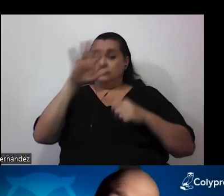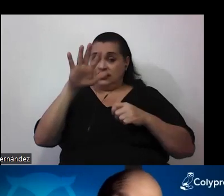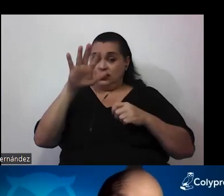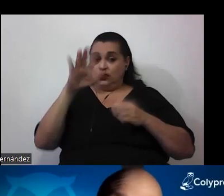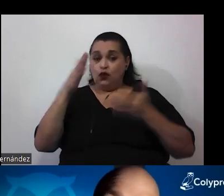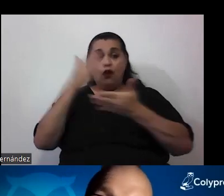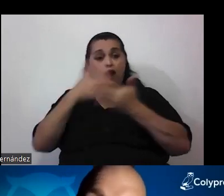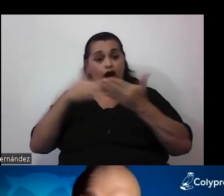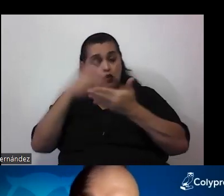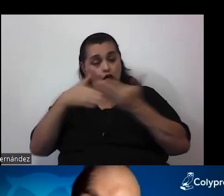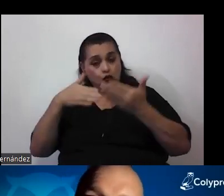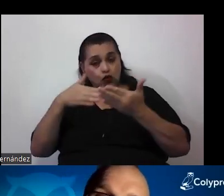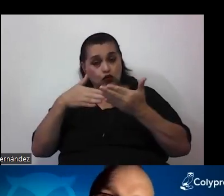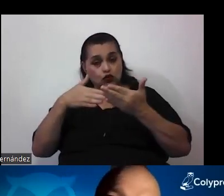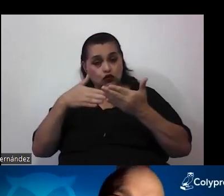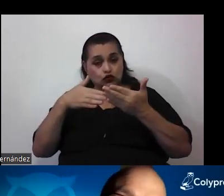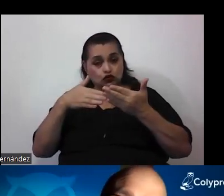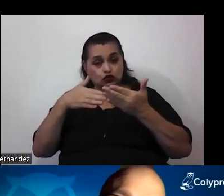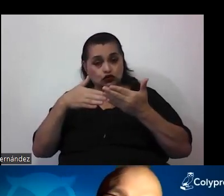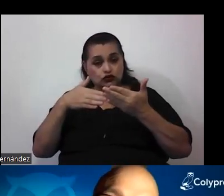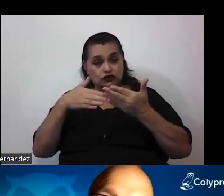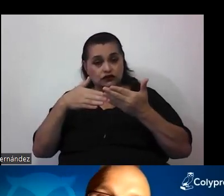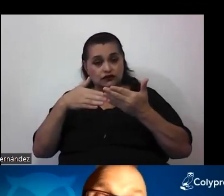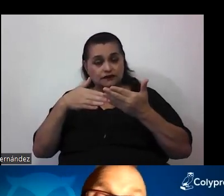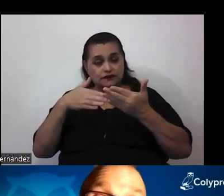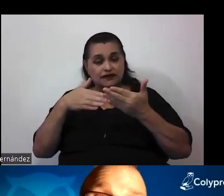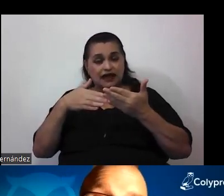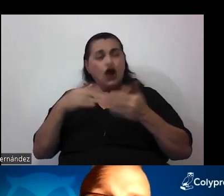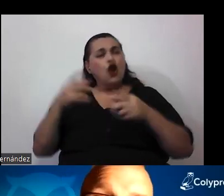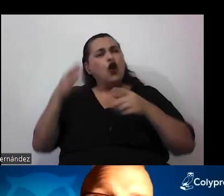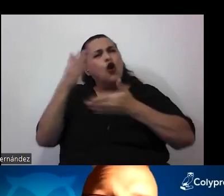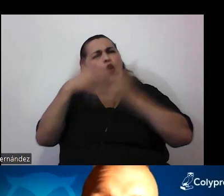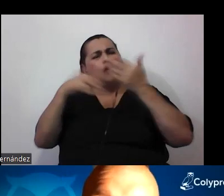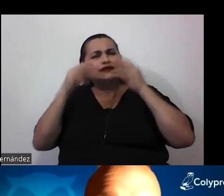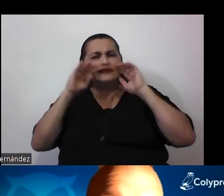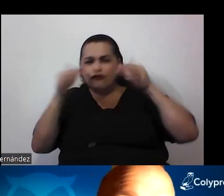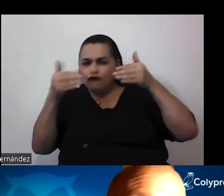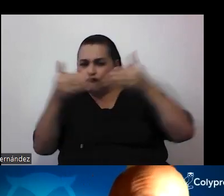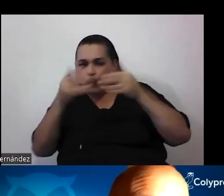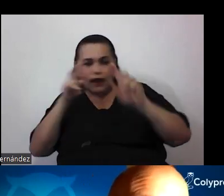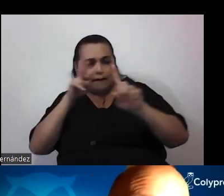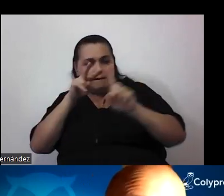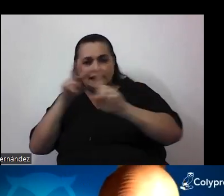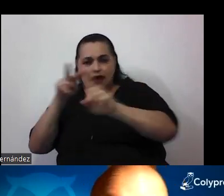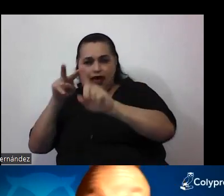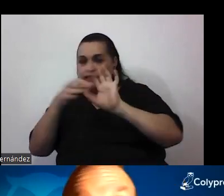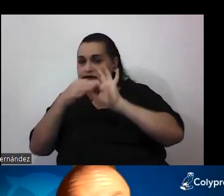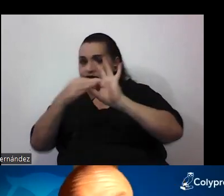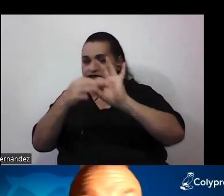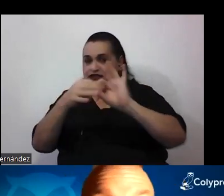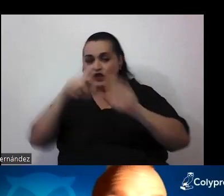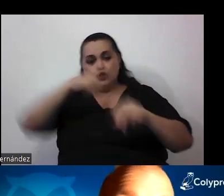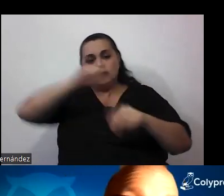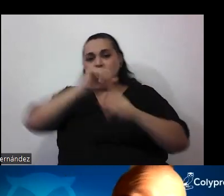disensos o tensiones que puede haber entre distintas miradas que se tienen acerca de nuestra sociedad, de la